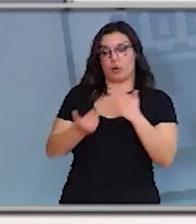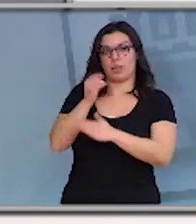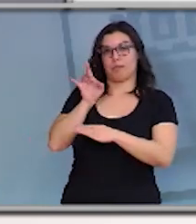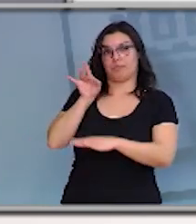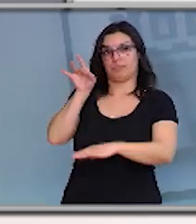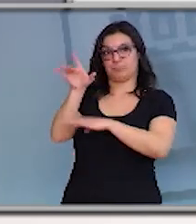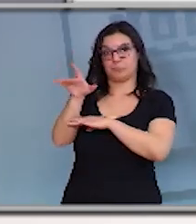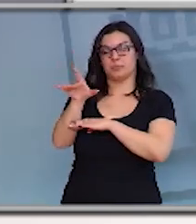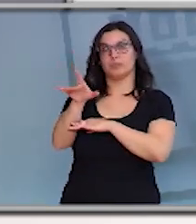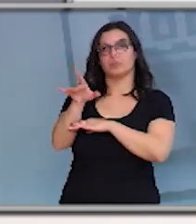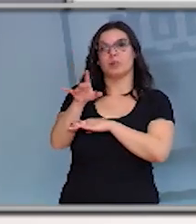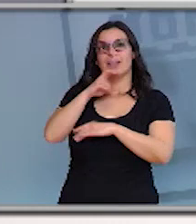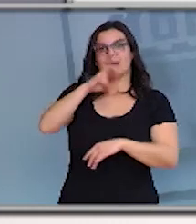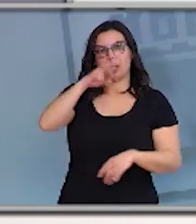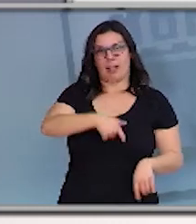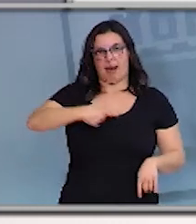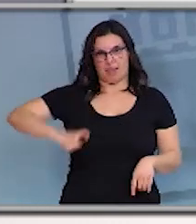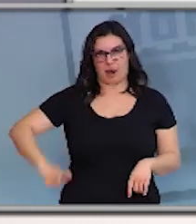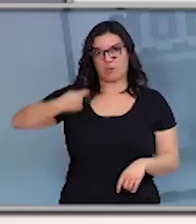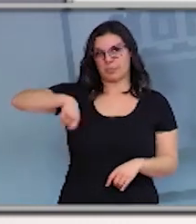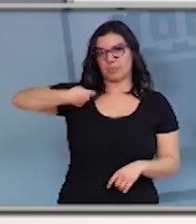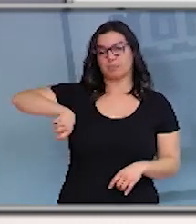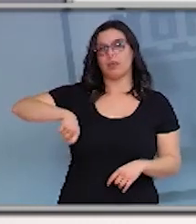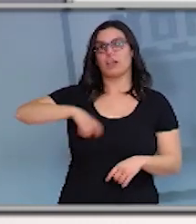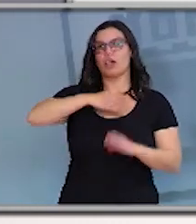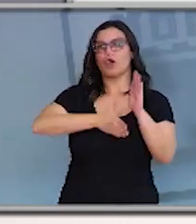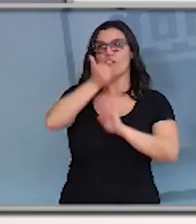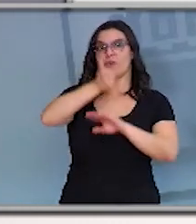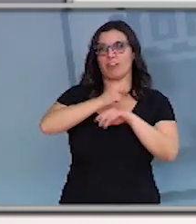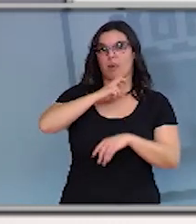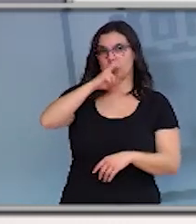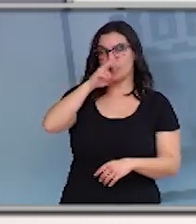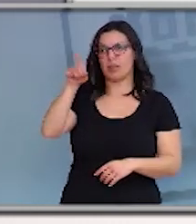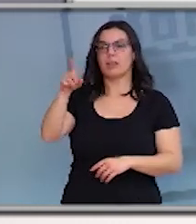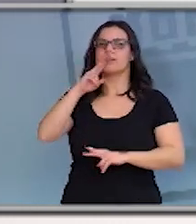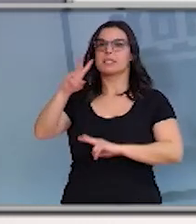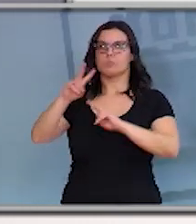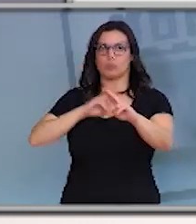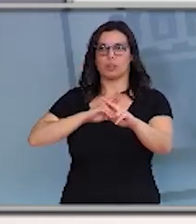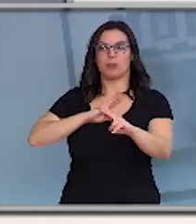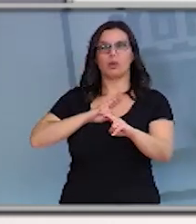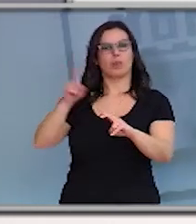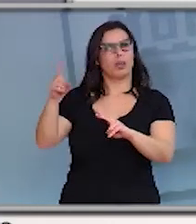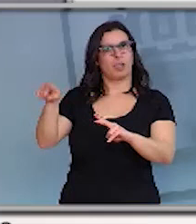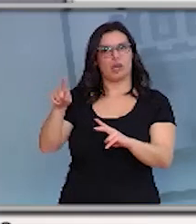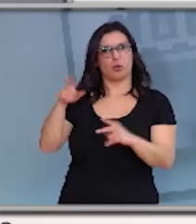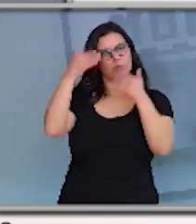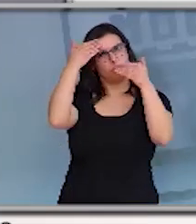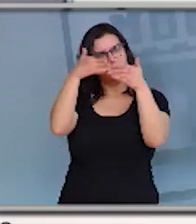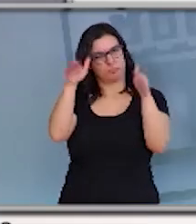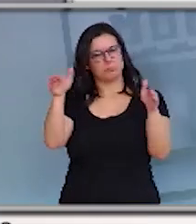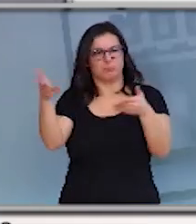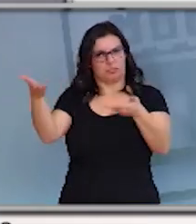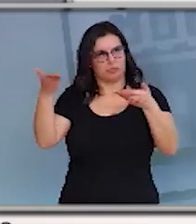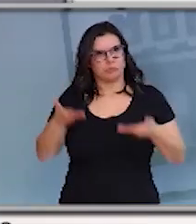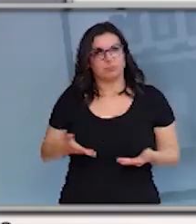al Cardenal Omeya, presidente de la Conferencia Episcopal, nos ha contestado que están en buena disposición y me consta